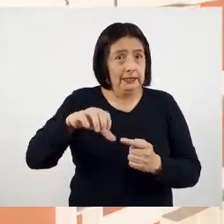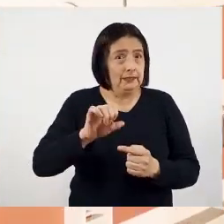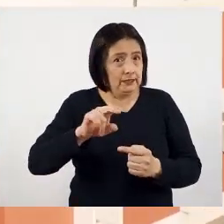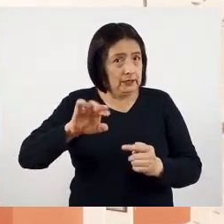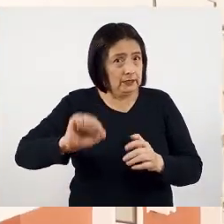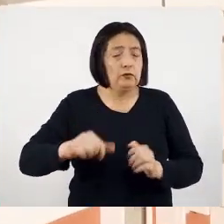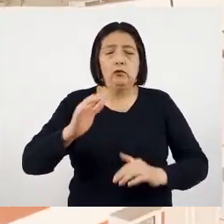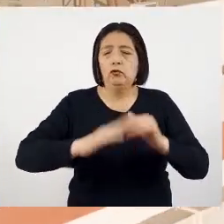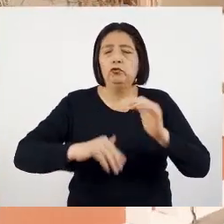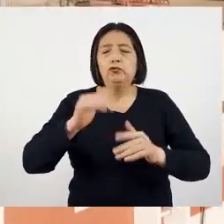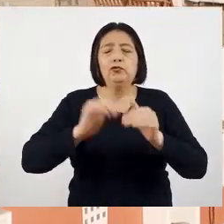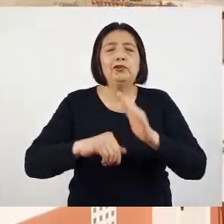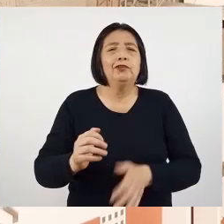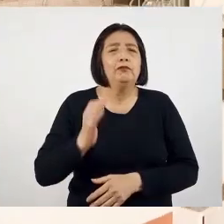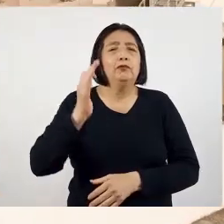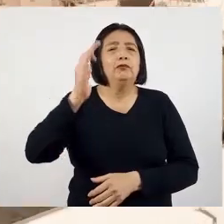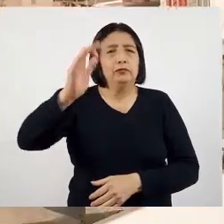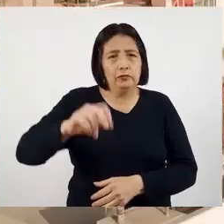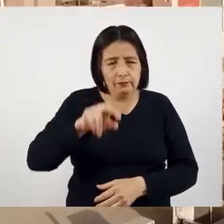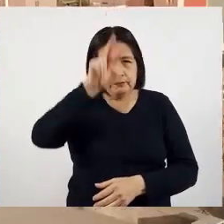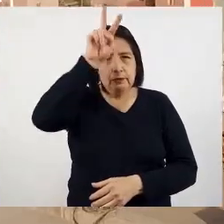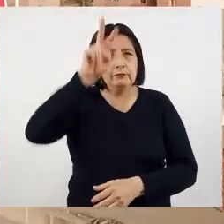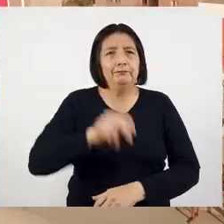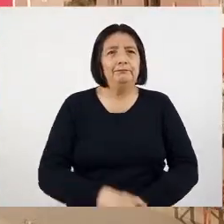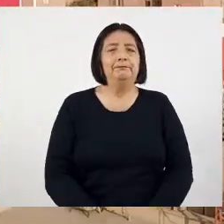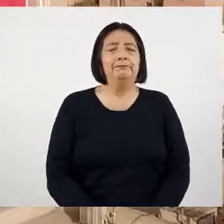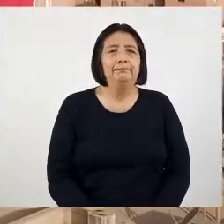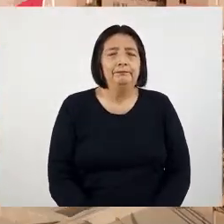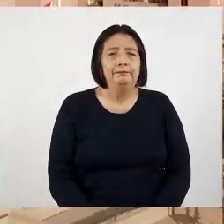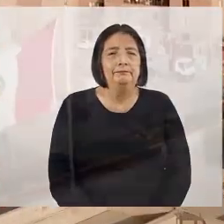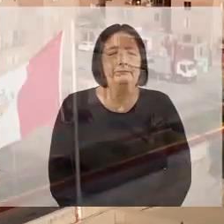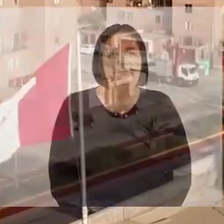SENCICO, edificando el futuro del país.